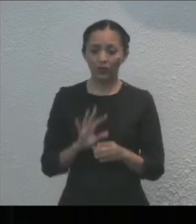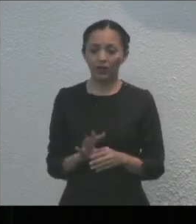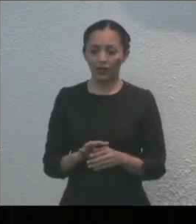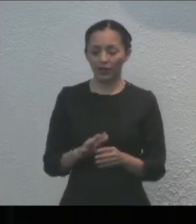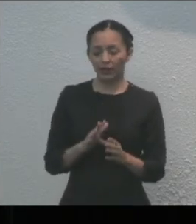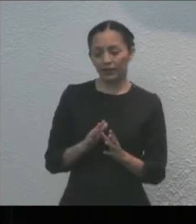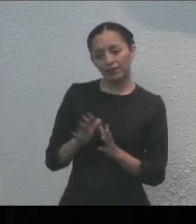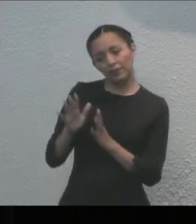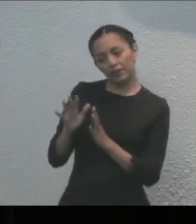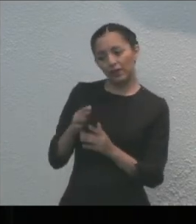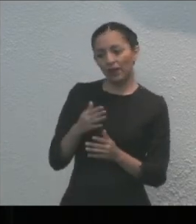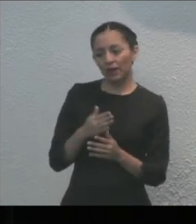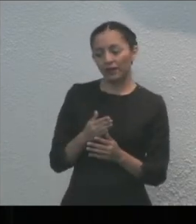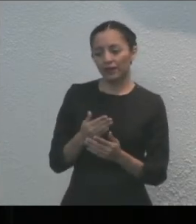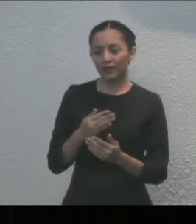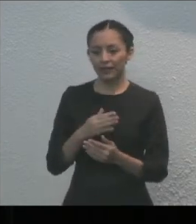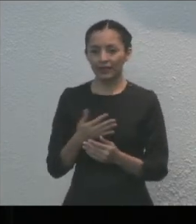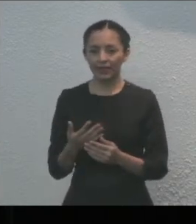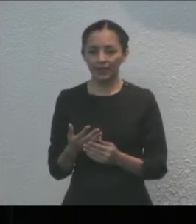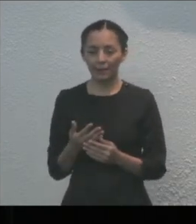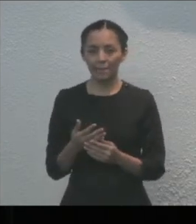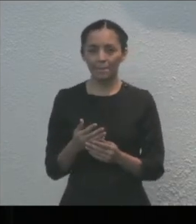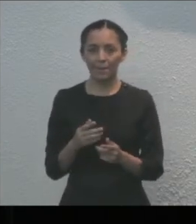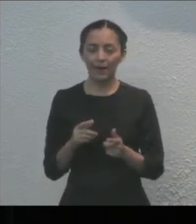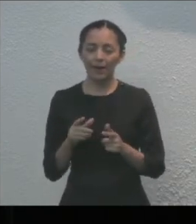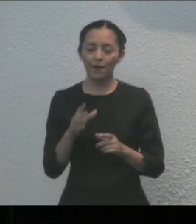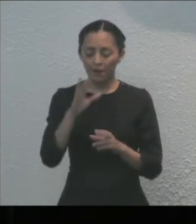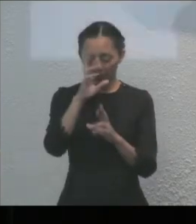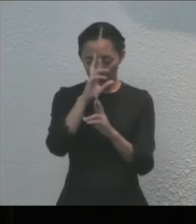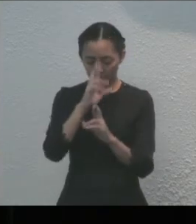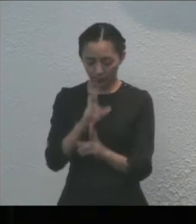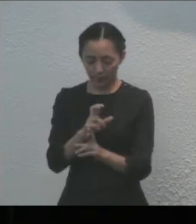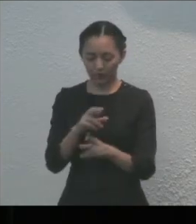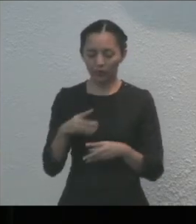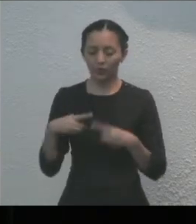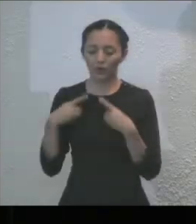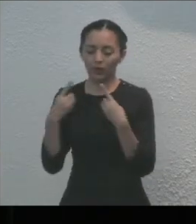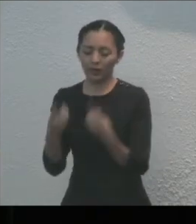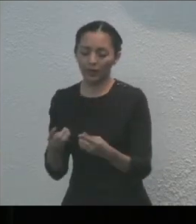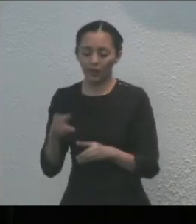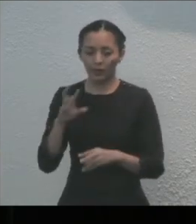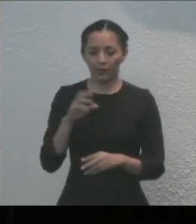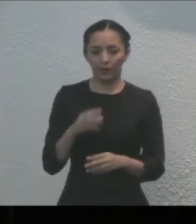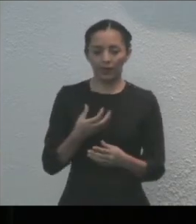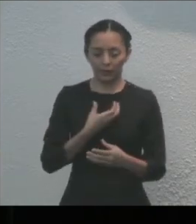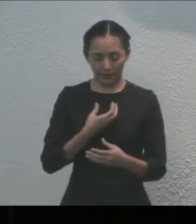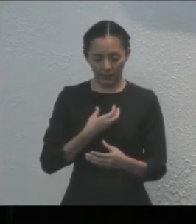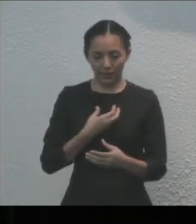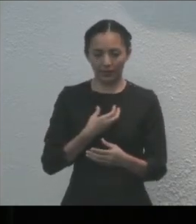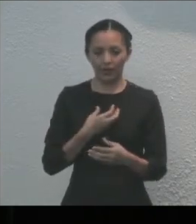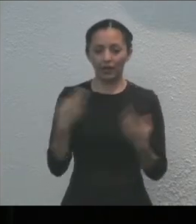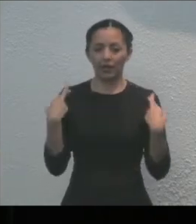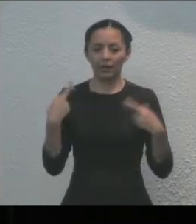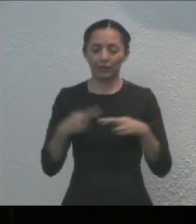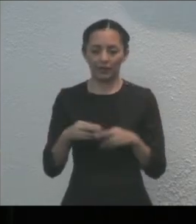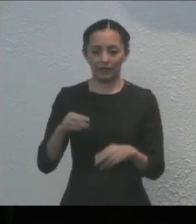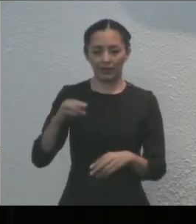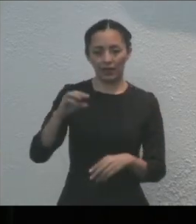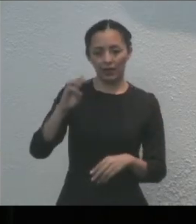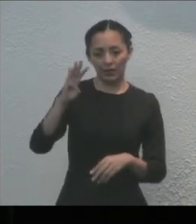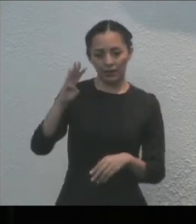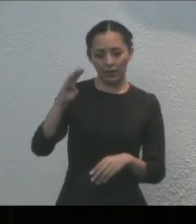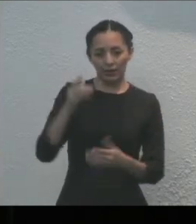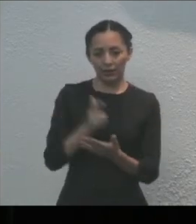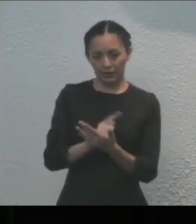Galván. La palabra extraordinaria hoy la tenemos enfrente. Tanto la profesora María Cristina como